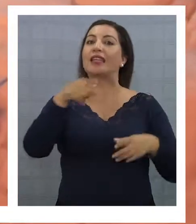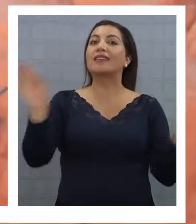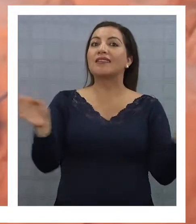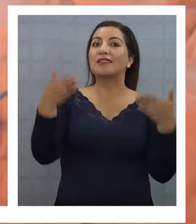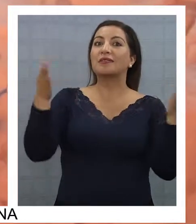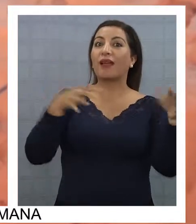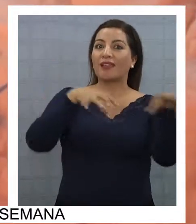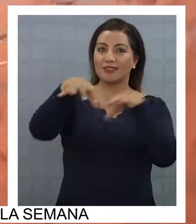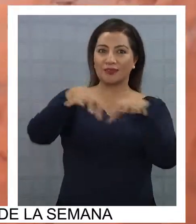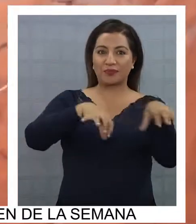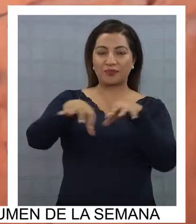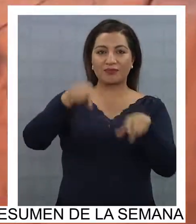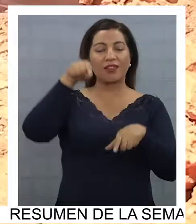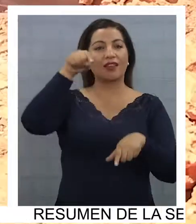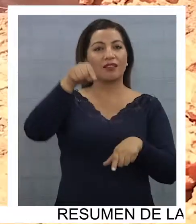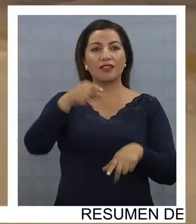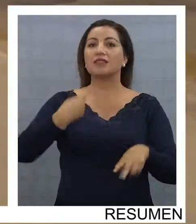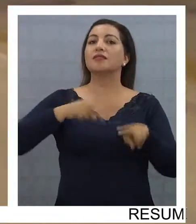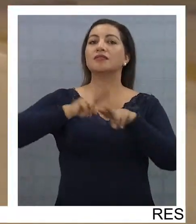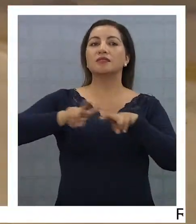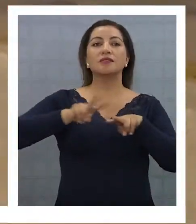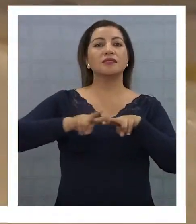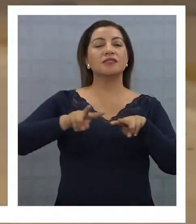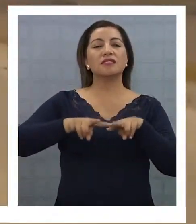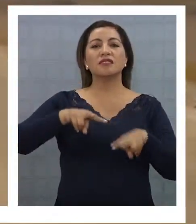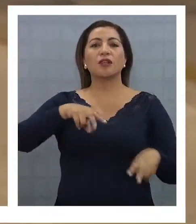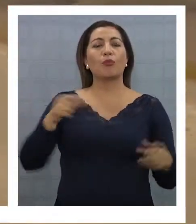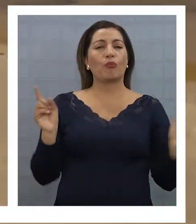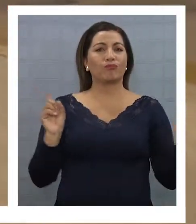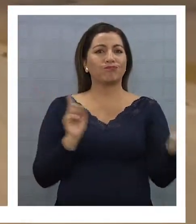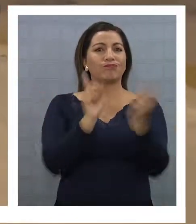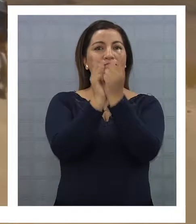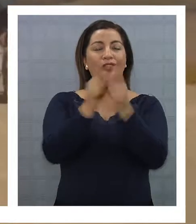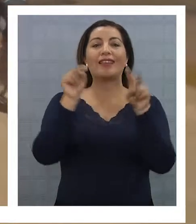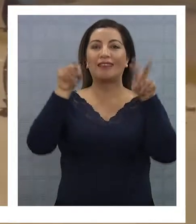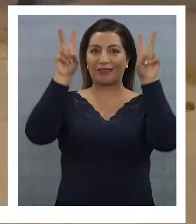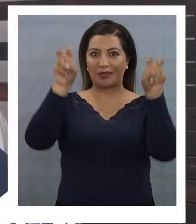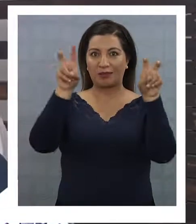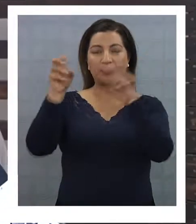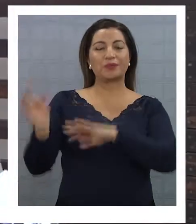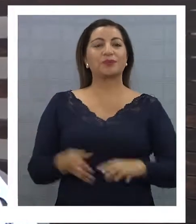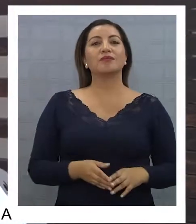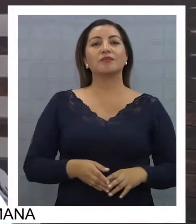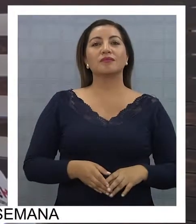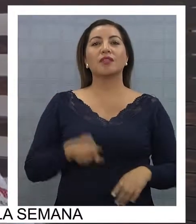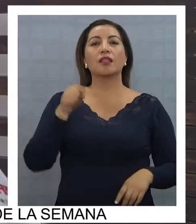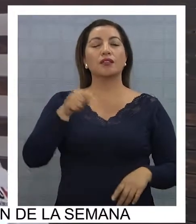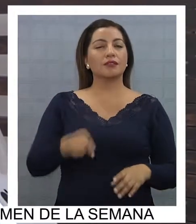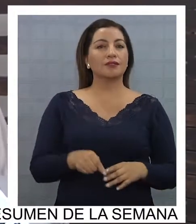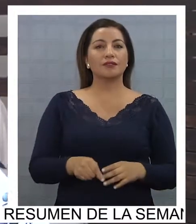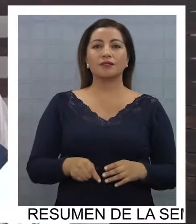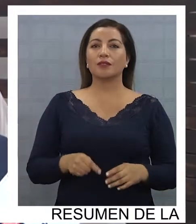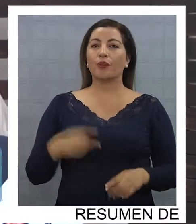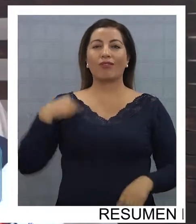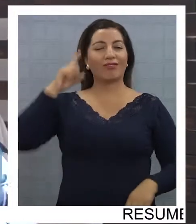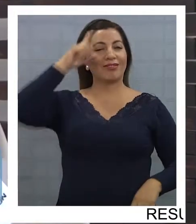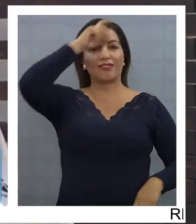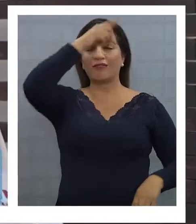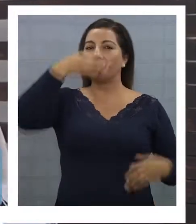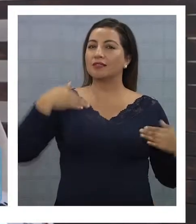tipo de actividades es que se realizan nodos y encuentros sobre esta materia. Ha sido un camino muy difícil,